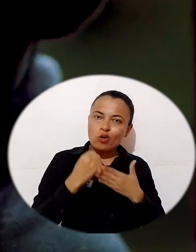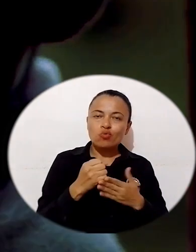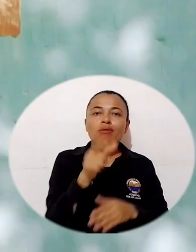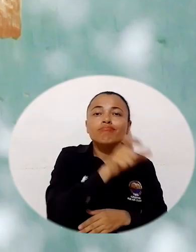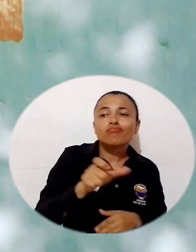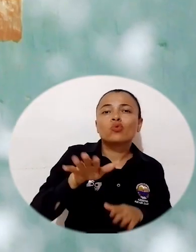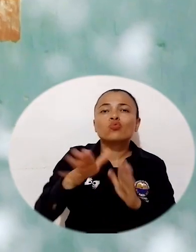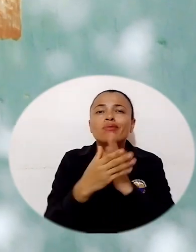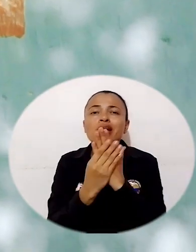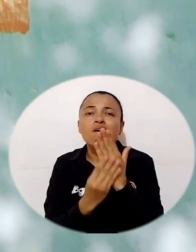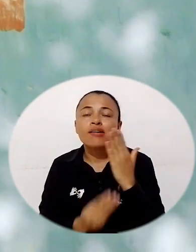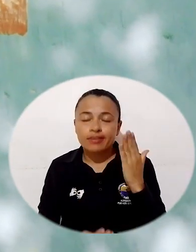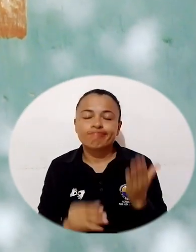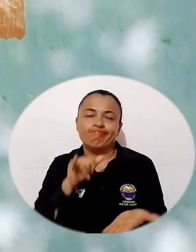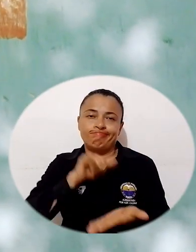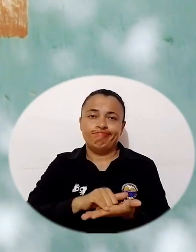poblaciones menos favorecidas.